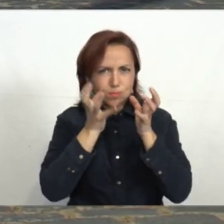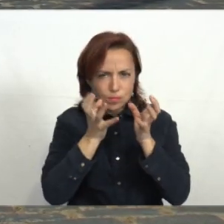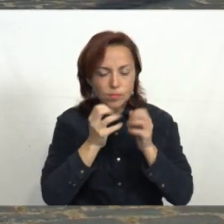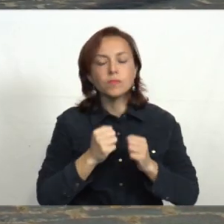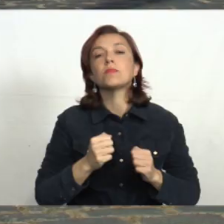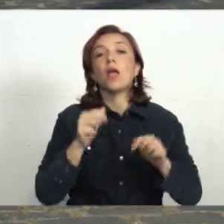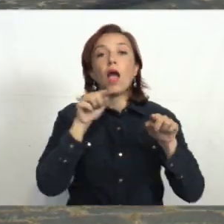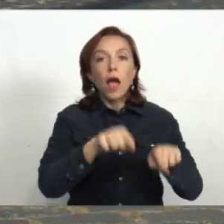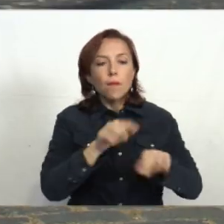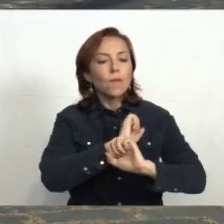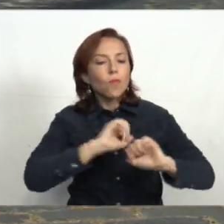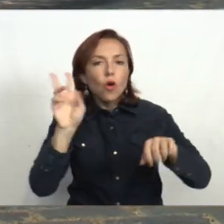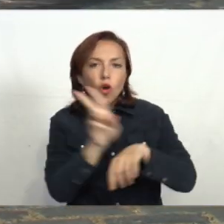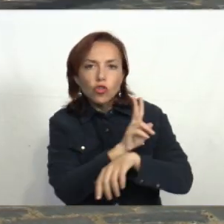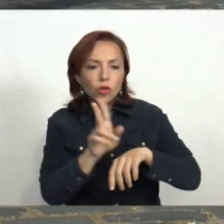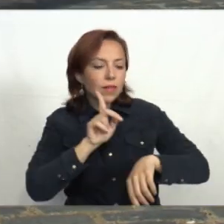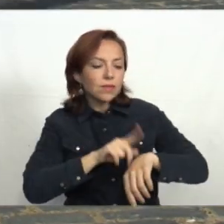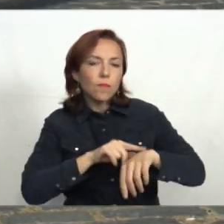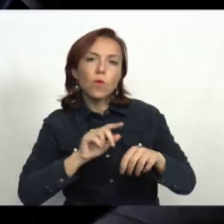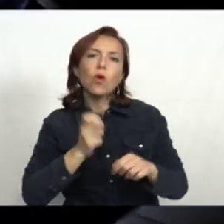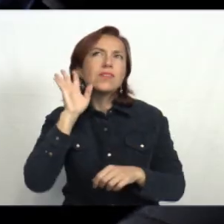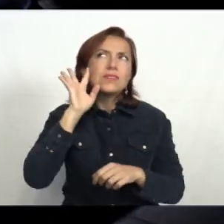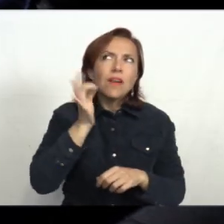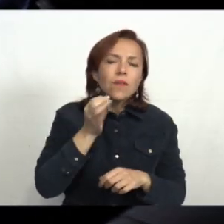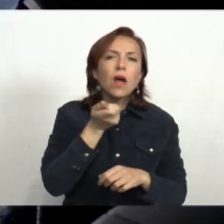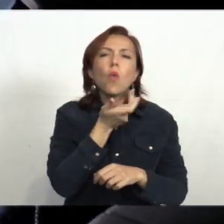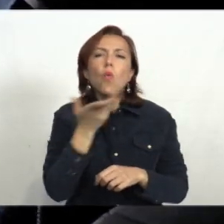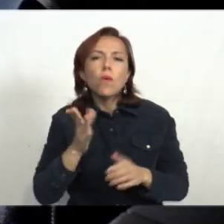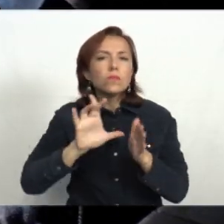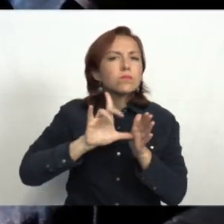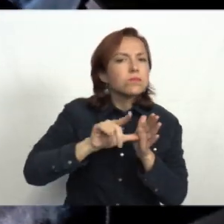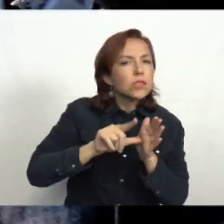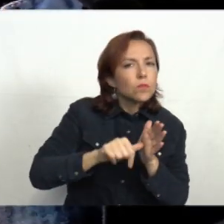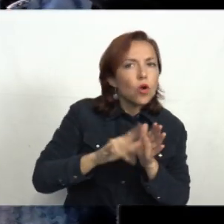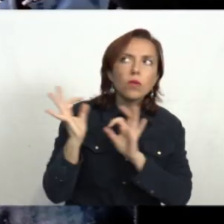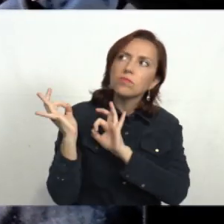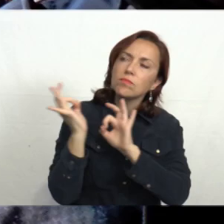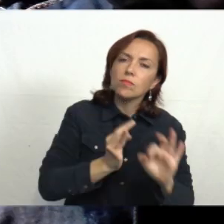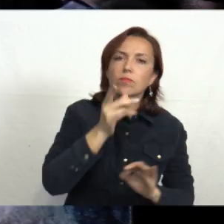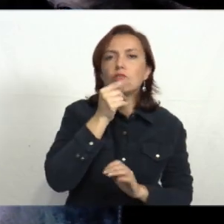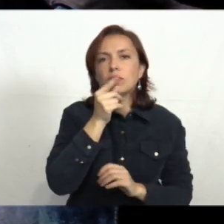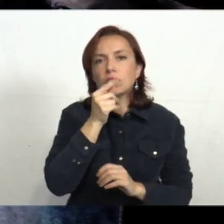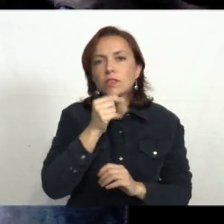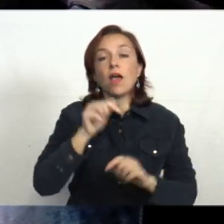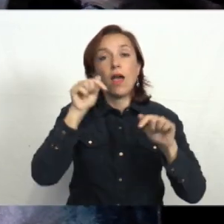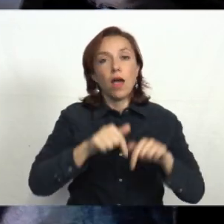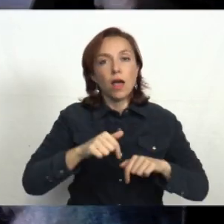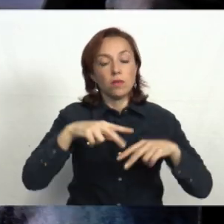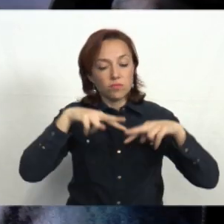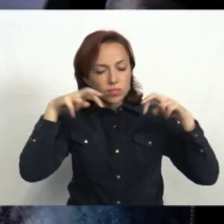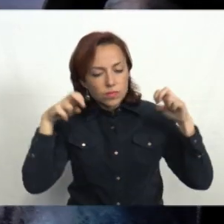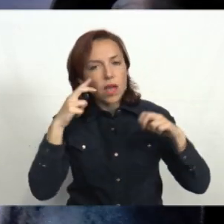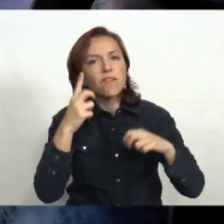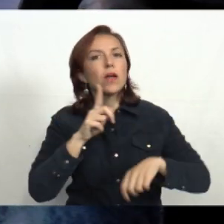auditando estos tiempos y determinando en todos los procesos cuánto tardamos en